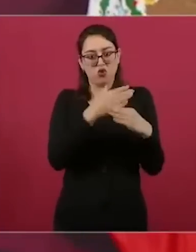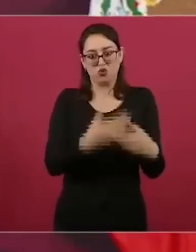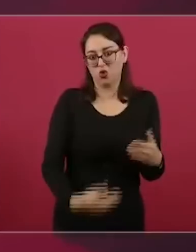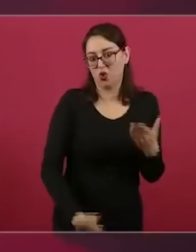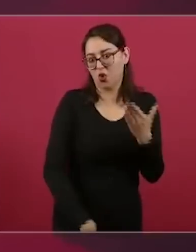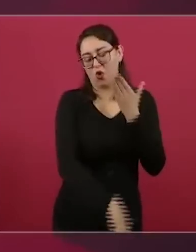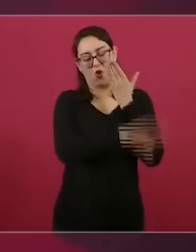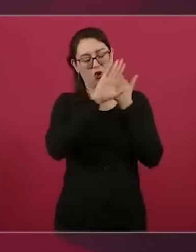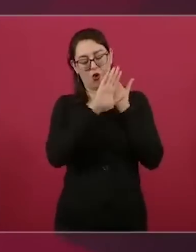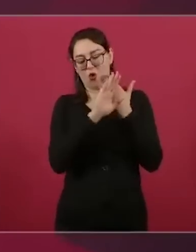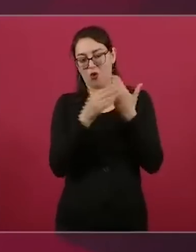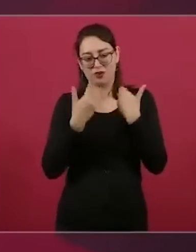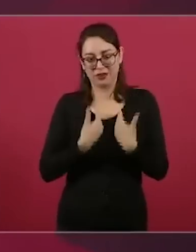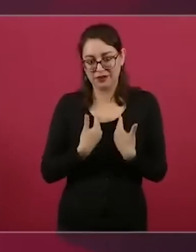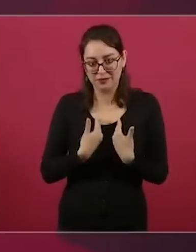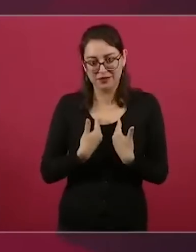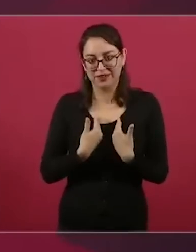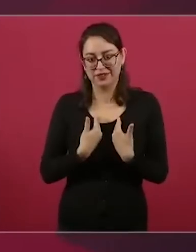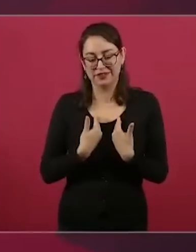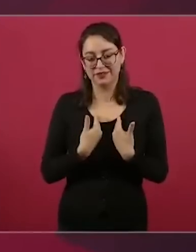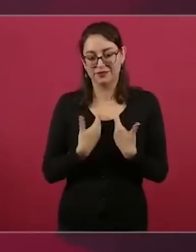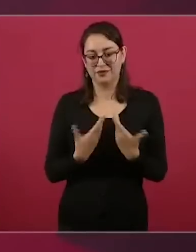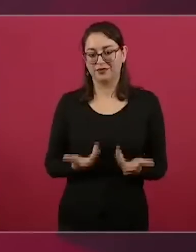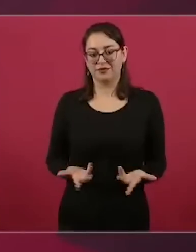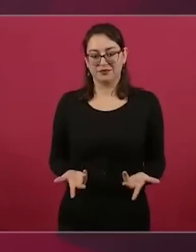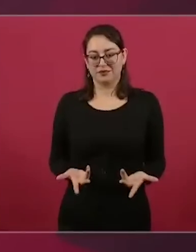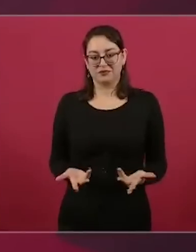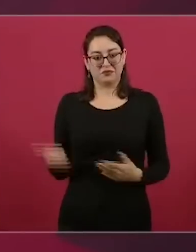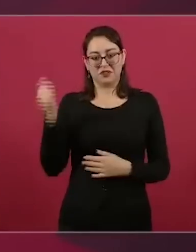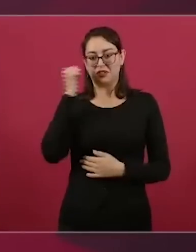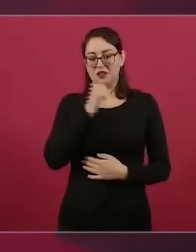en ese medio de comunicación,